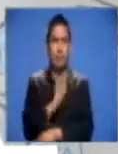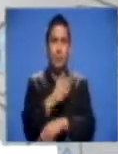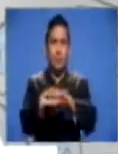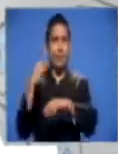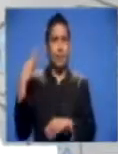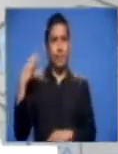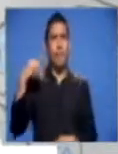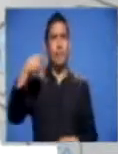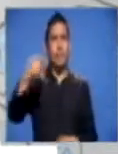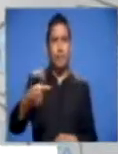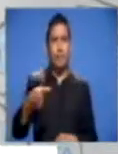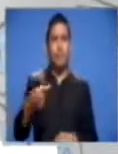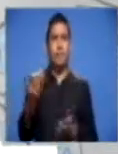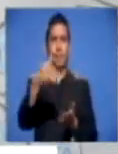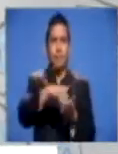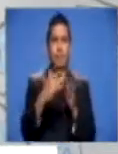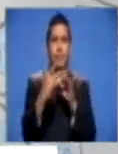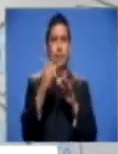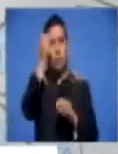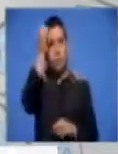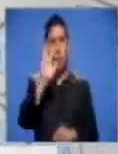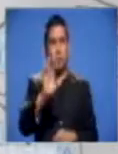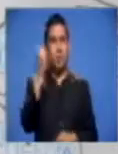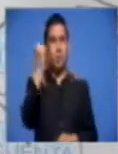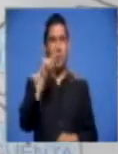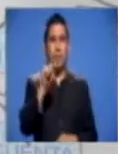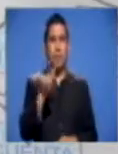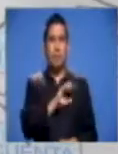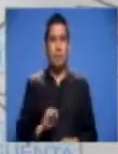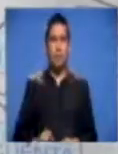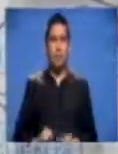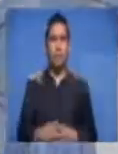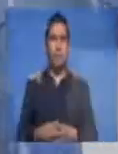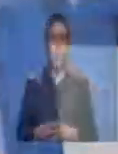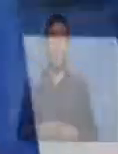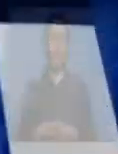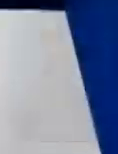a usted a que nos sintonice mañana en Tu Voz Cuenta a través de Televisión de El Salvador.